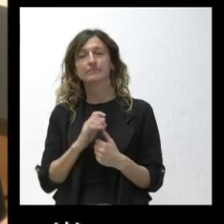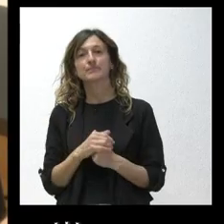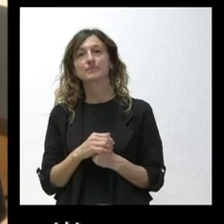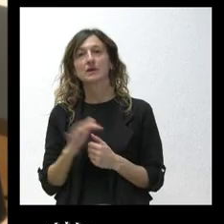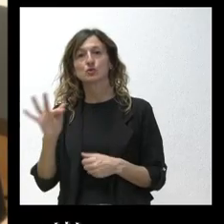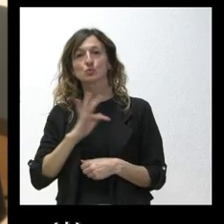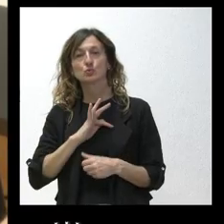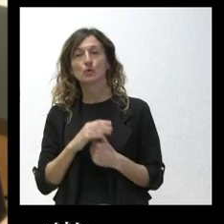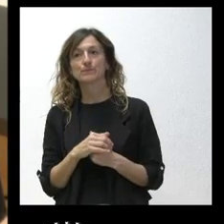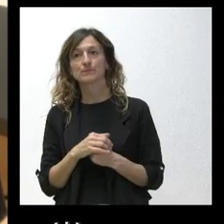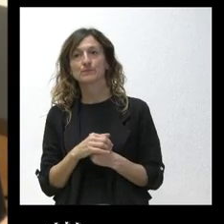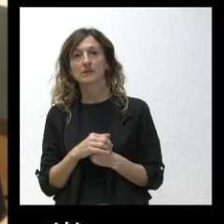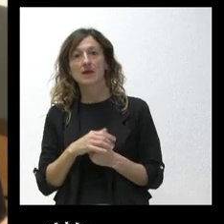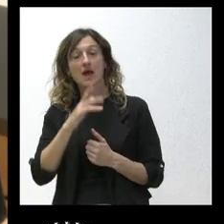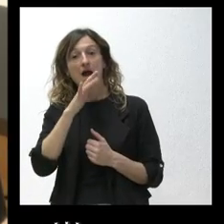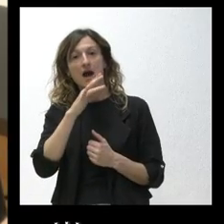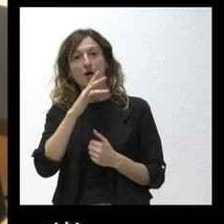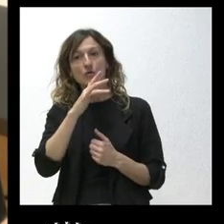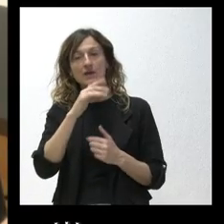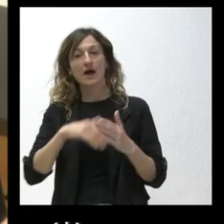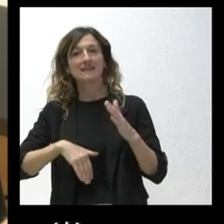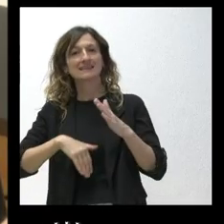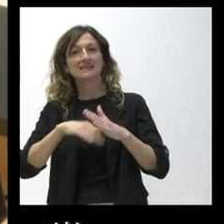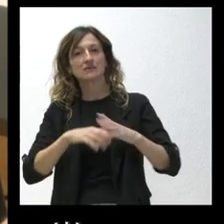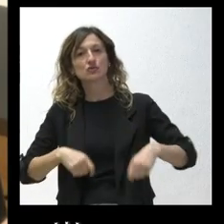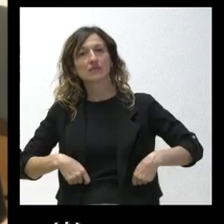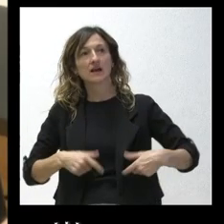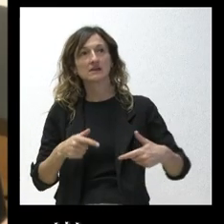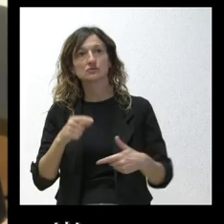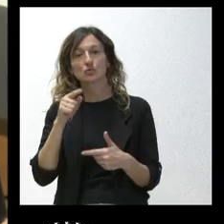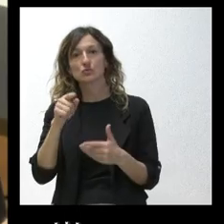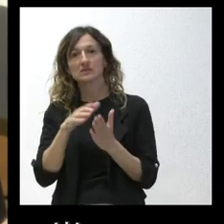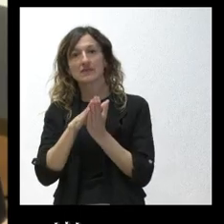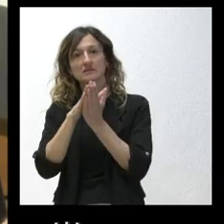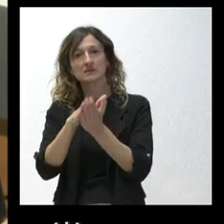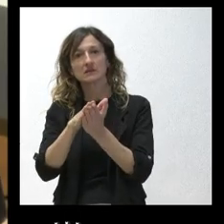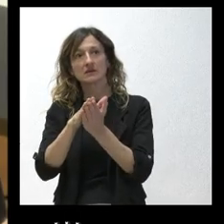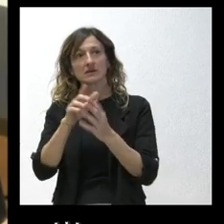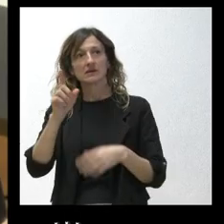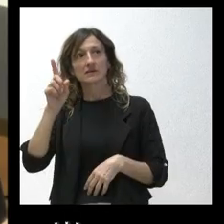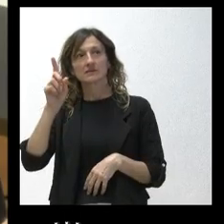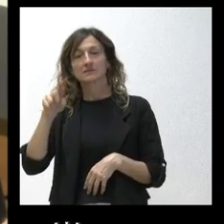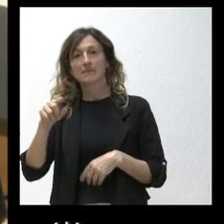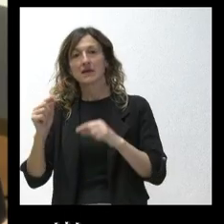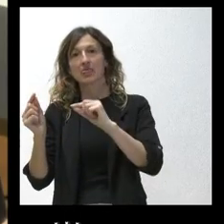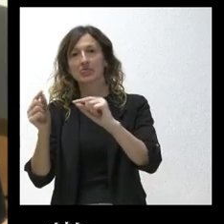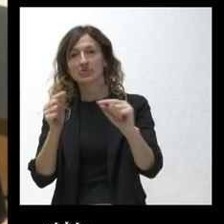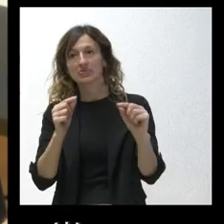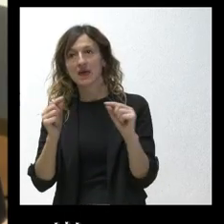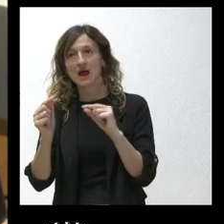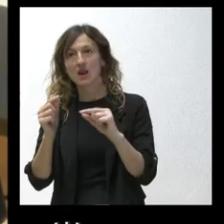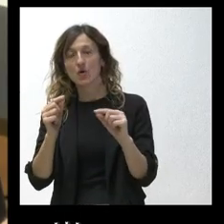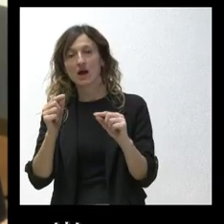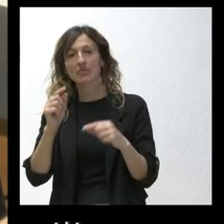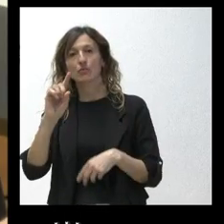cambiaría ahora cuando este primer techo de gasto que ustedes han presentado también han contado que ha sido dialogado y fruto de